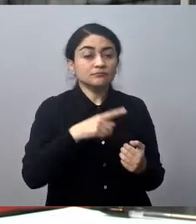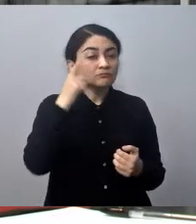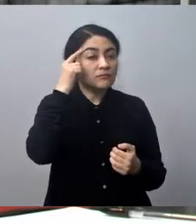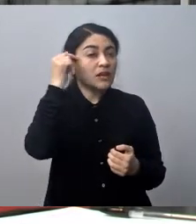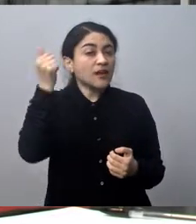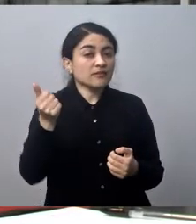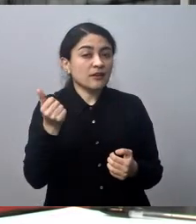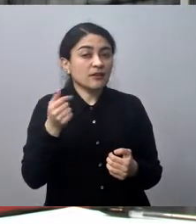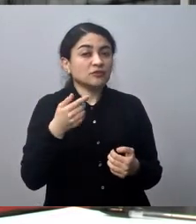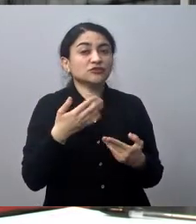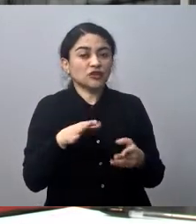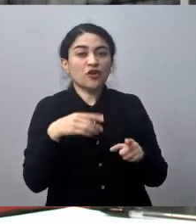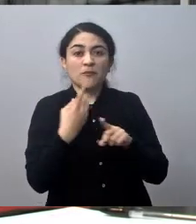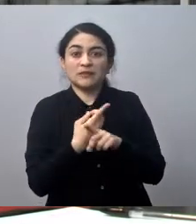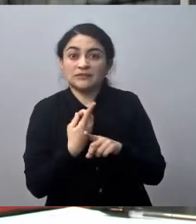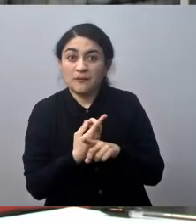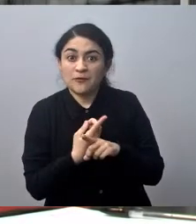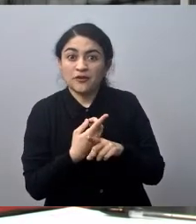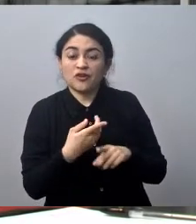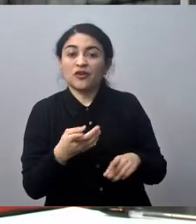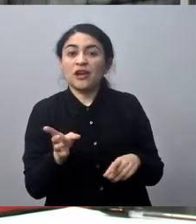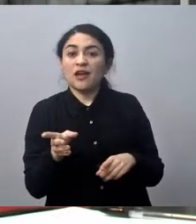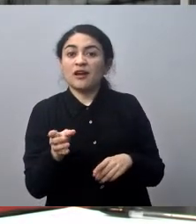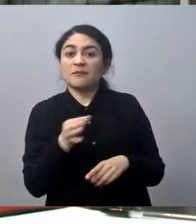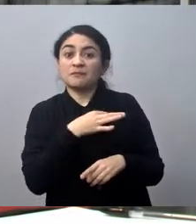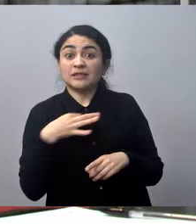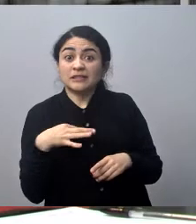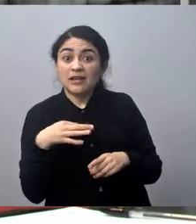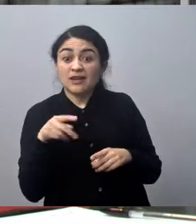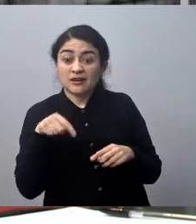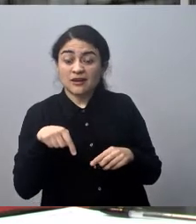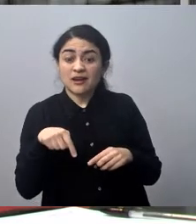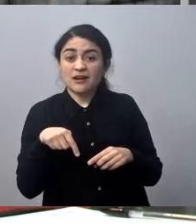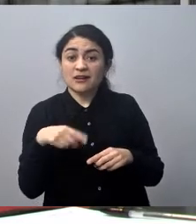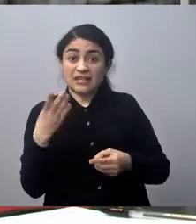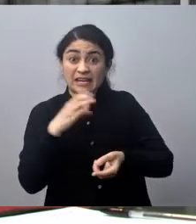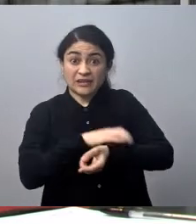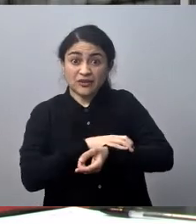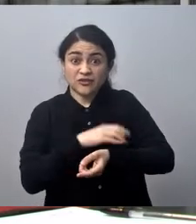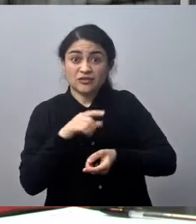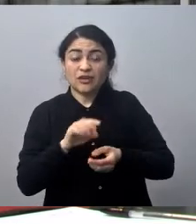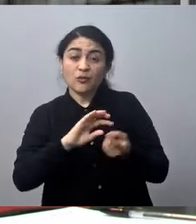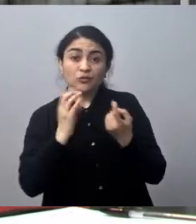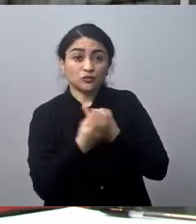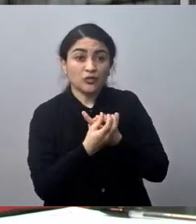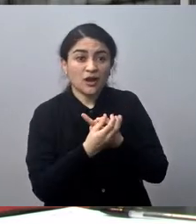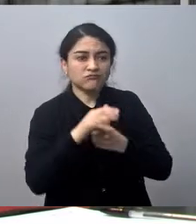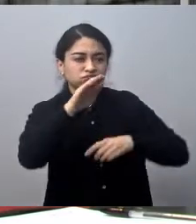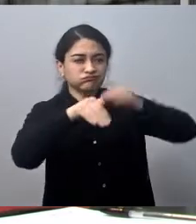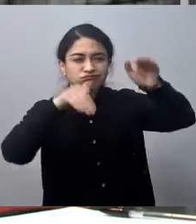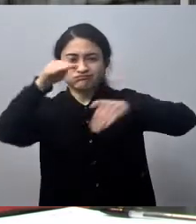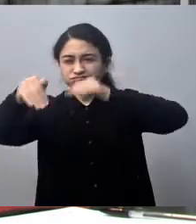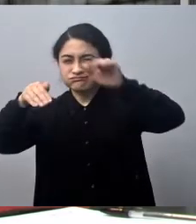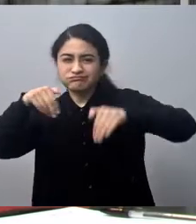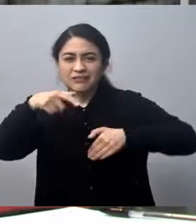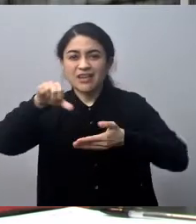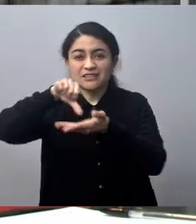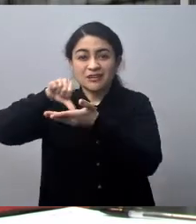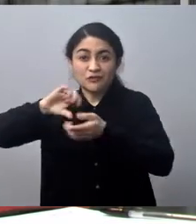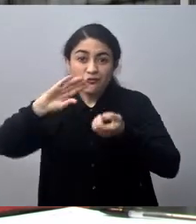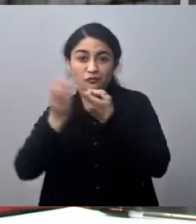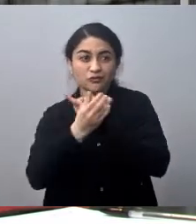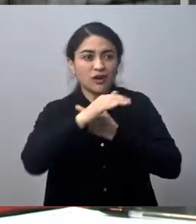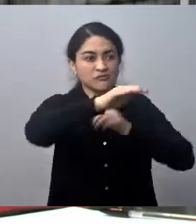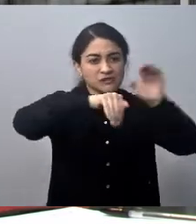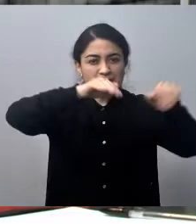es, lo hemos conversado con la CEREMI de Cultura, de hermanar a todos los centros culturales que hoy día existen para trabajar